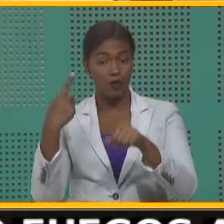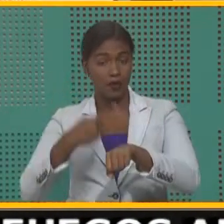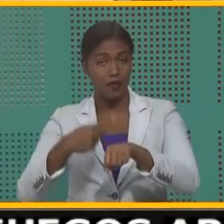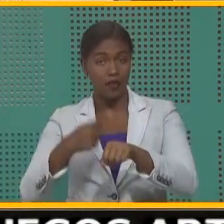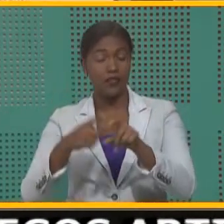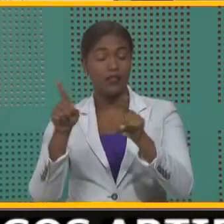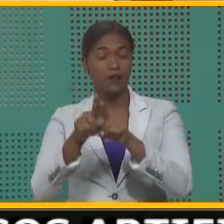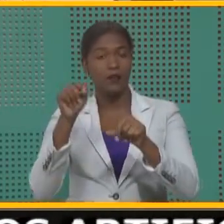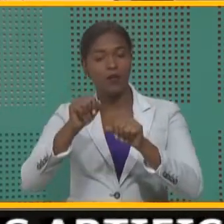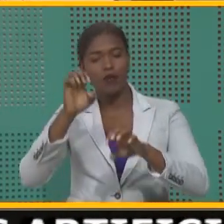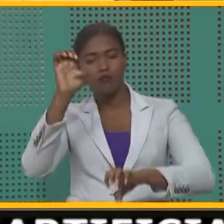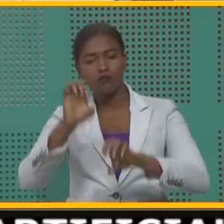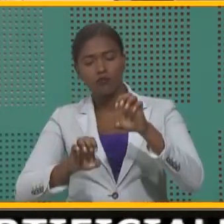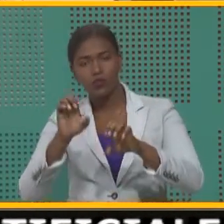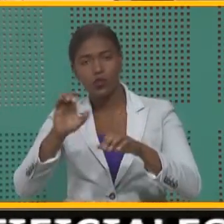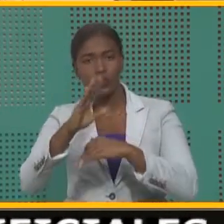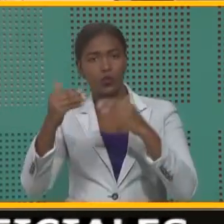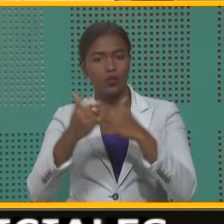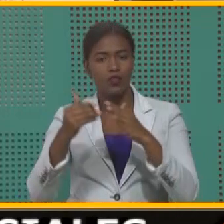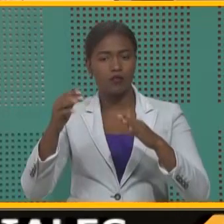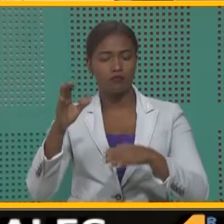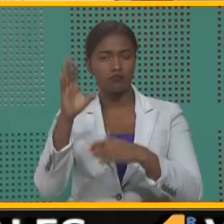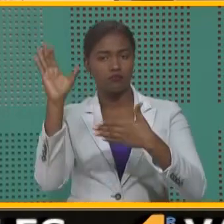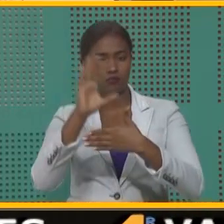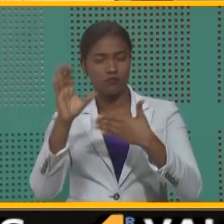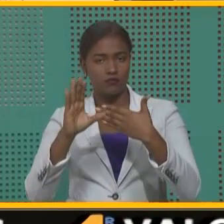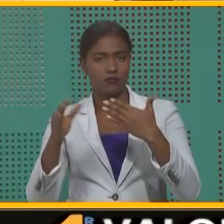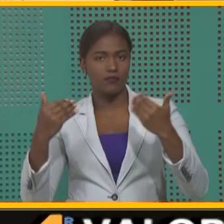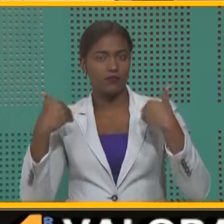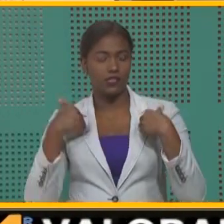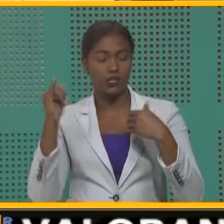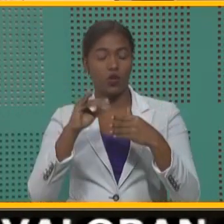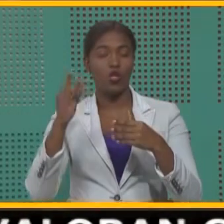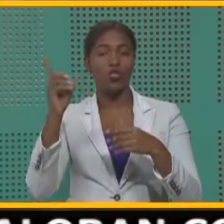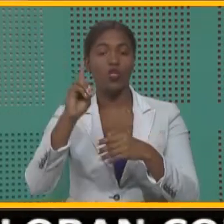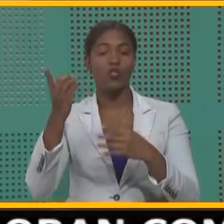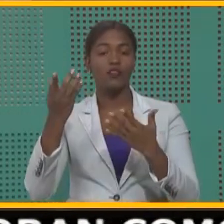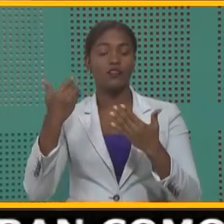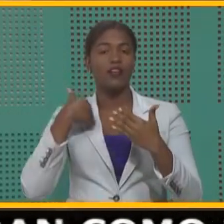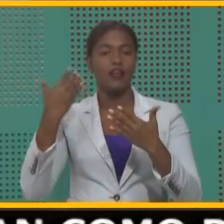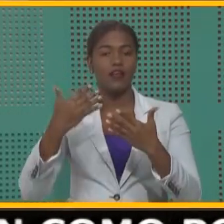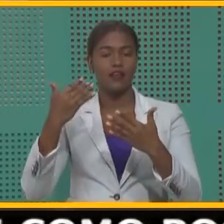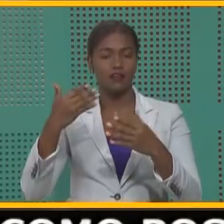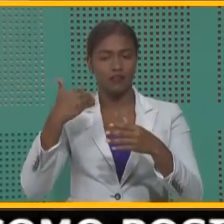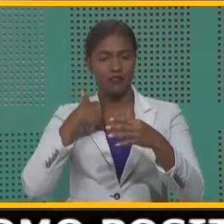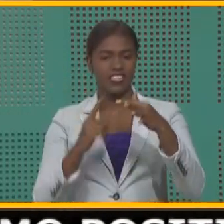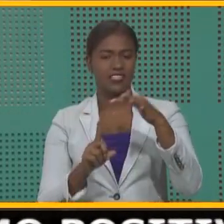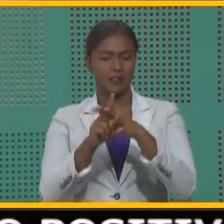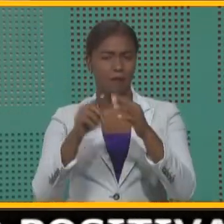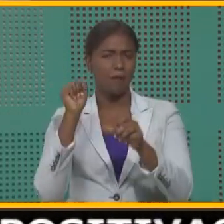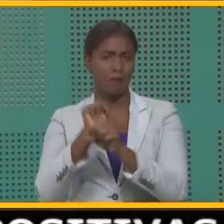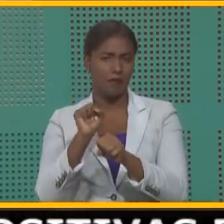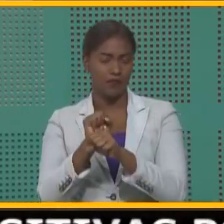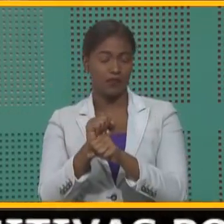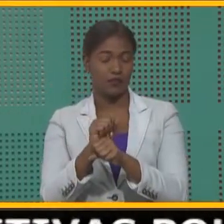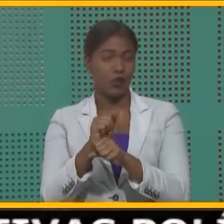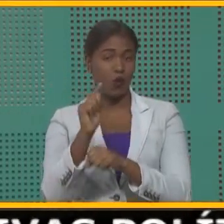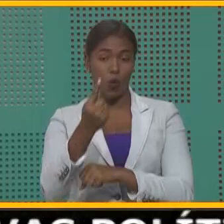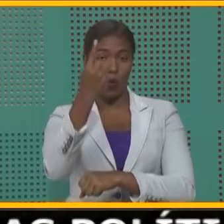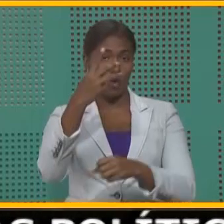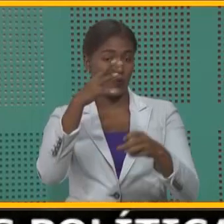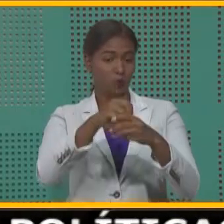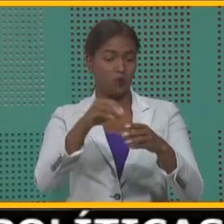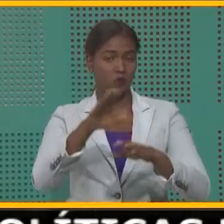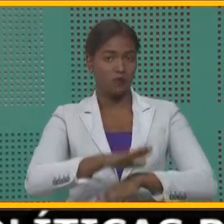pueda evaluar todas las características y lo determinante de una sinistralidad. No solamente intervienen